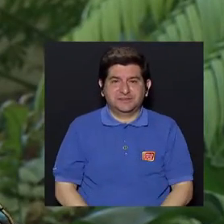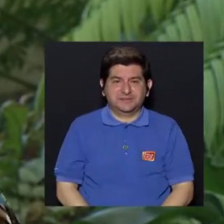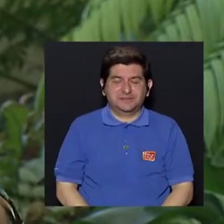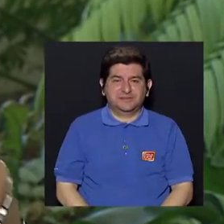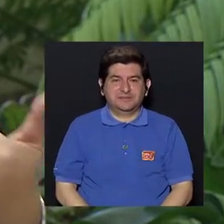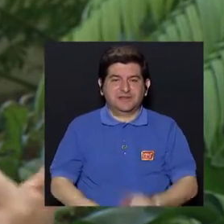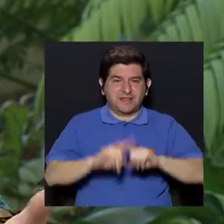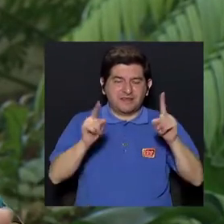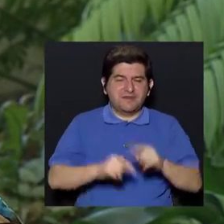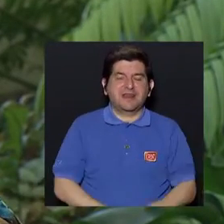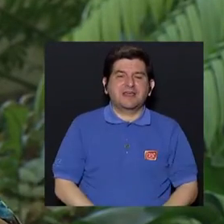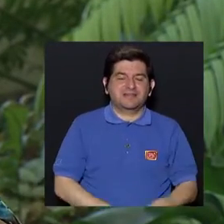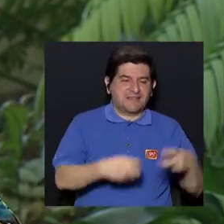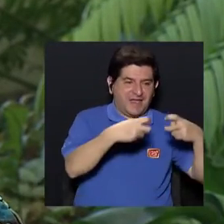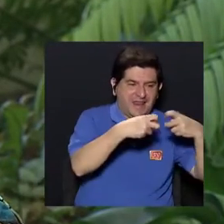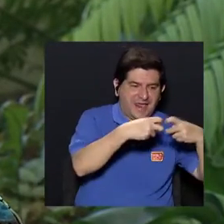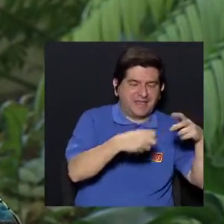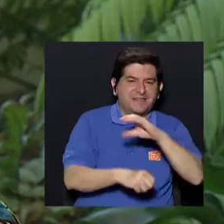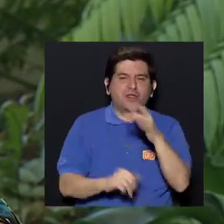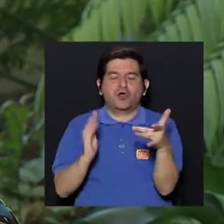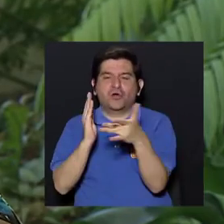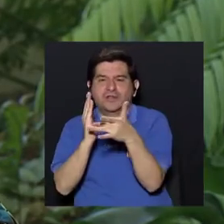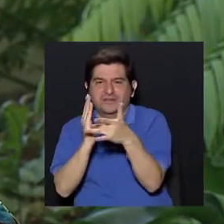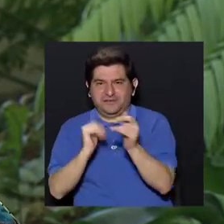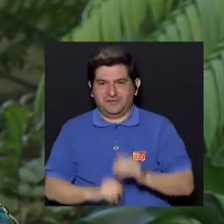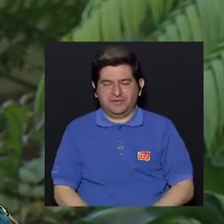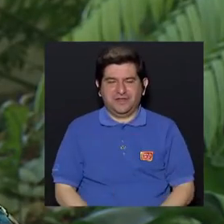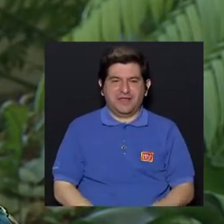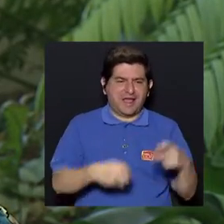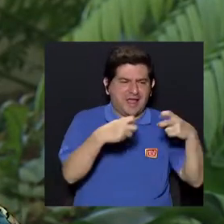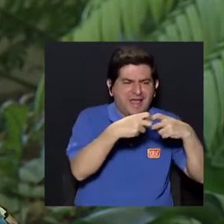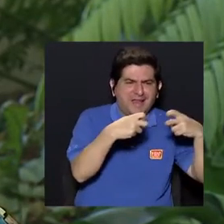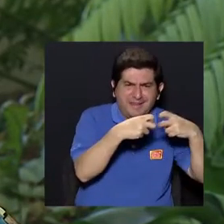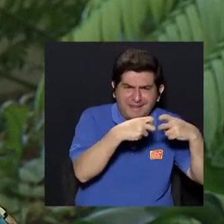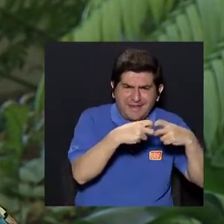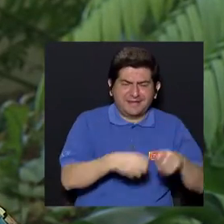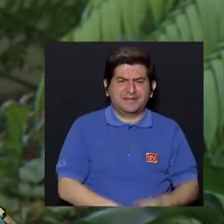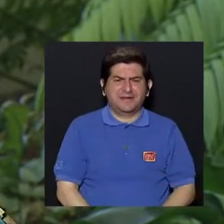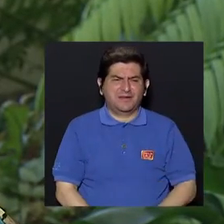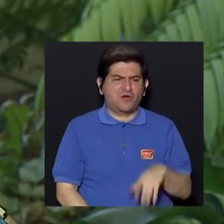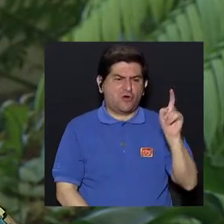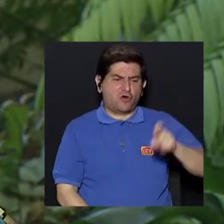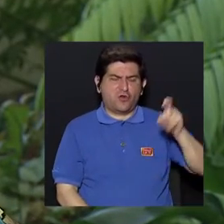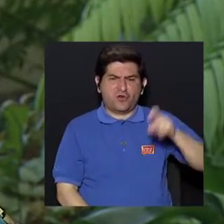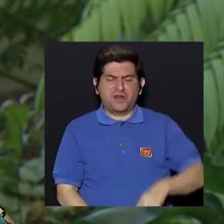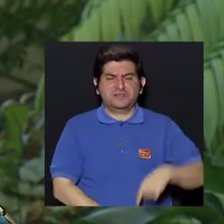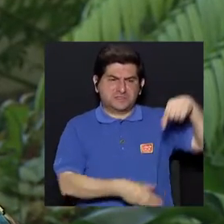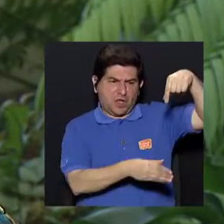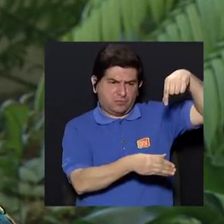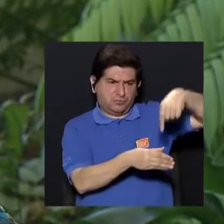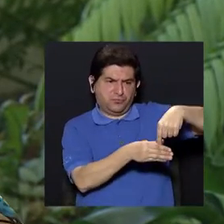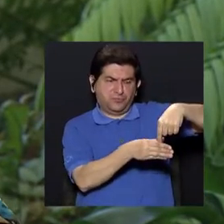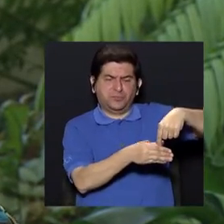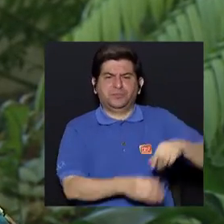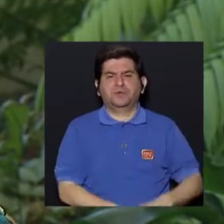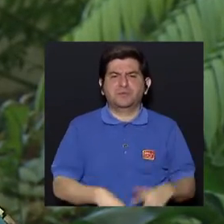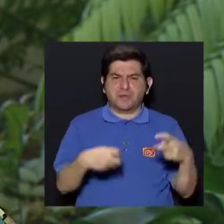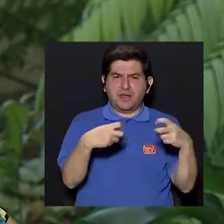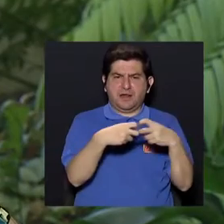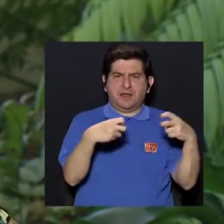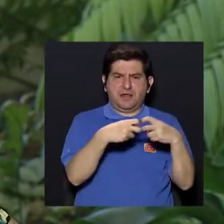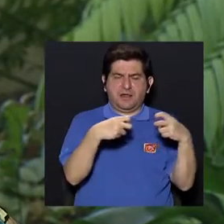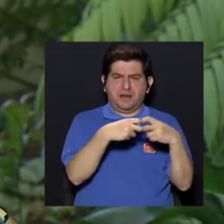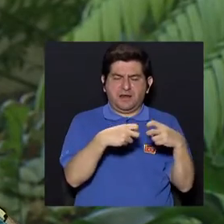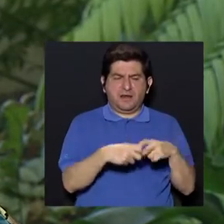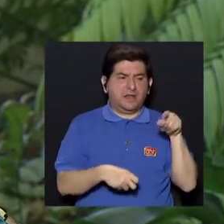salvedad entre eléctrico y electrónico, ¿verdad? Lo eléctrico es que vamos a ocupar una fuente eléctrica, un tomacorriente,